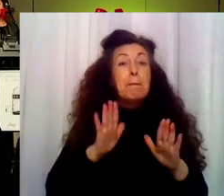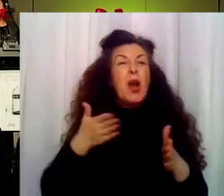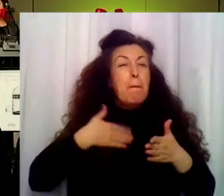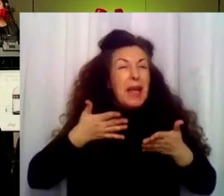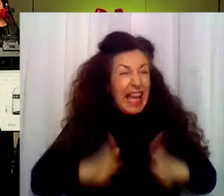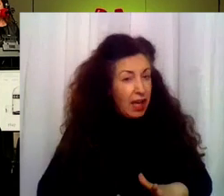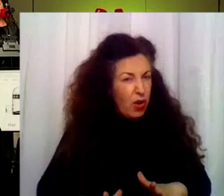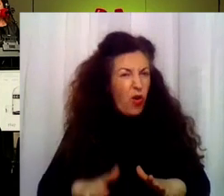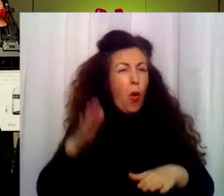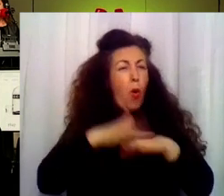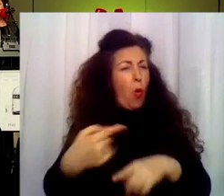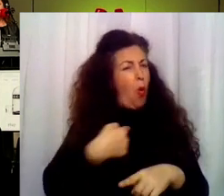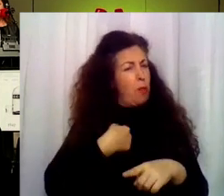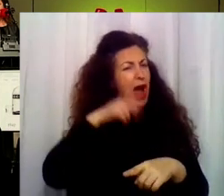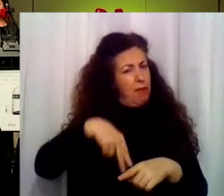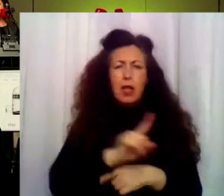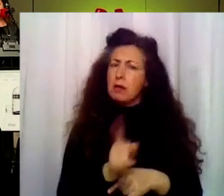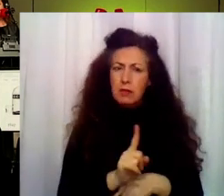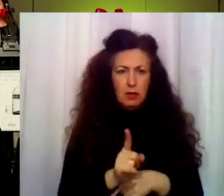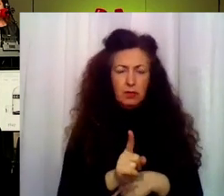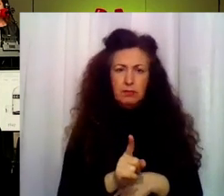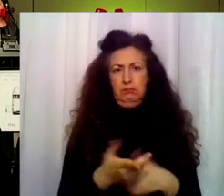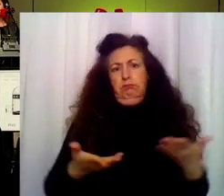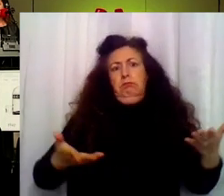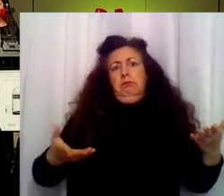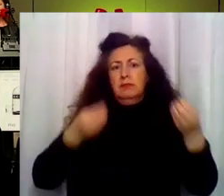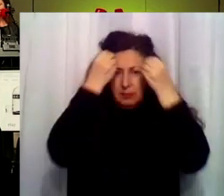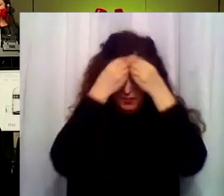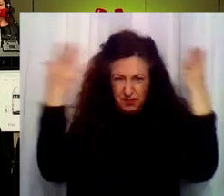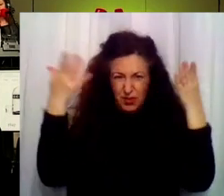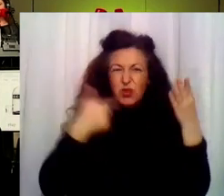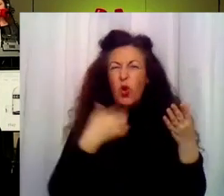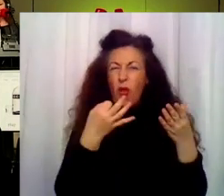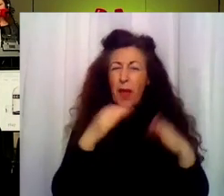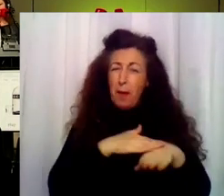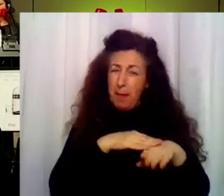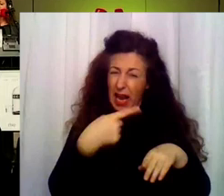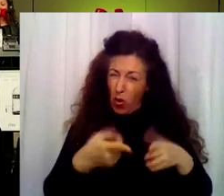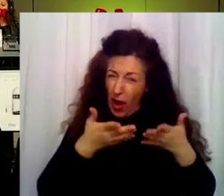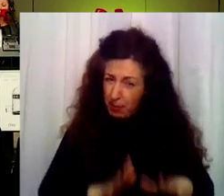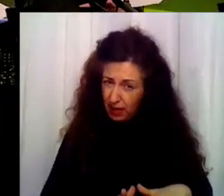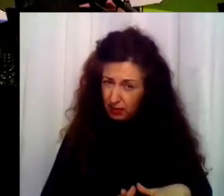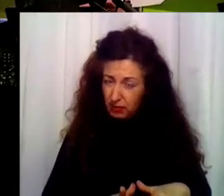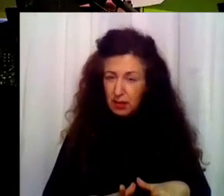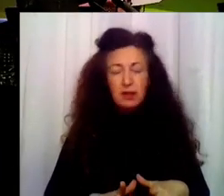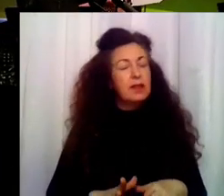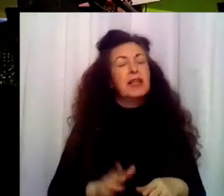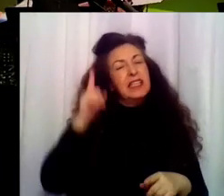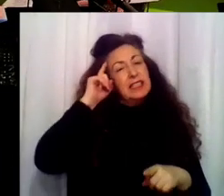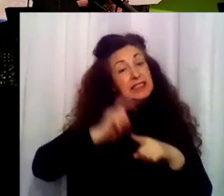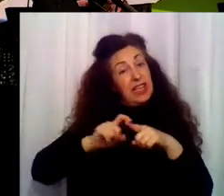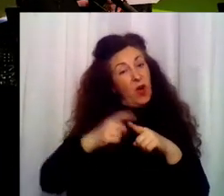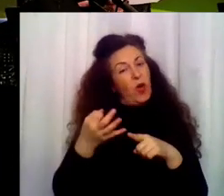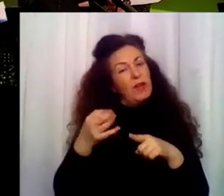no tiene por qué. Estaría bueno. Estaría bueno que le tuviera que pedir perdón a él, precisamente. tal vez bastaría con que tú